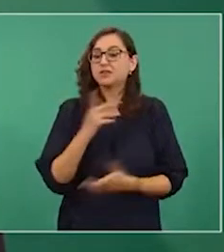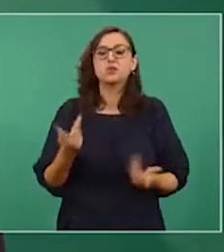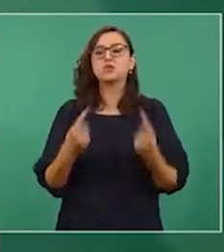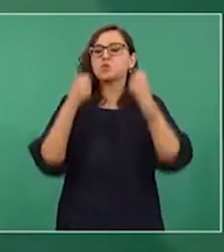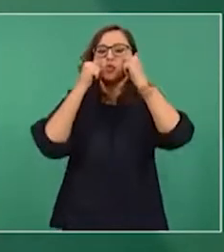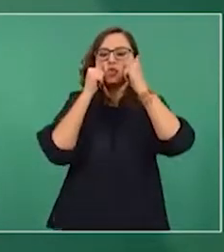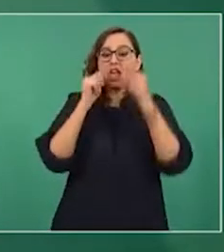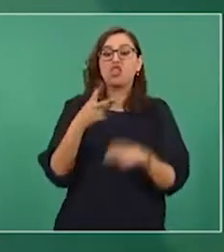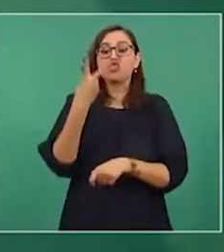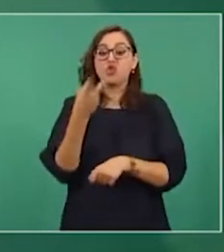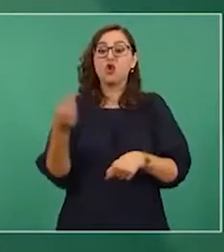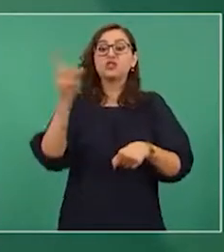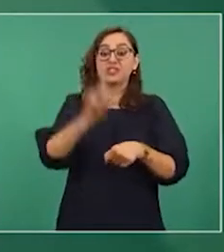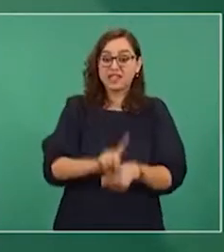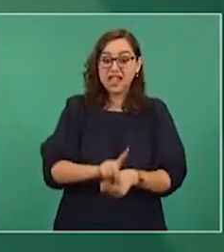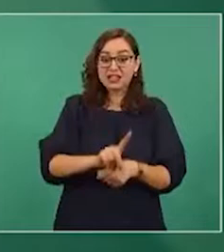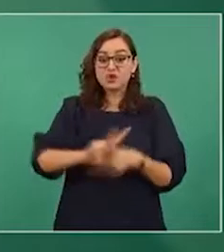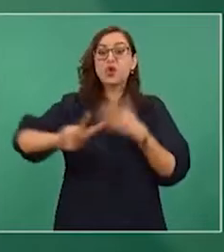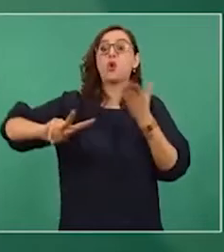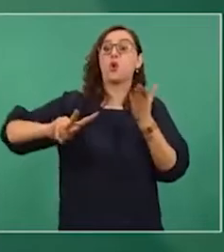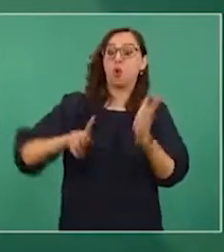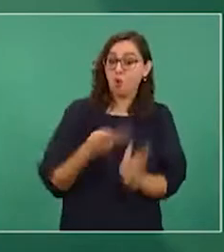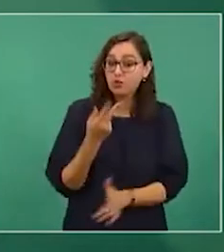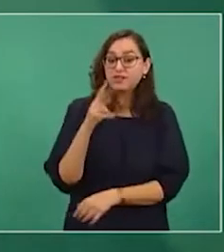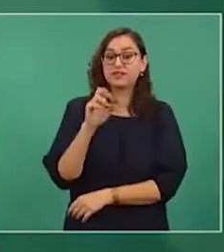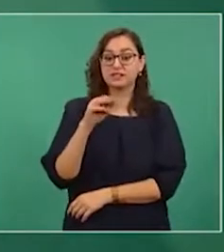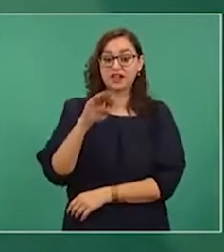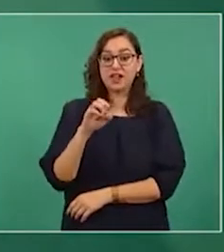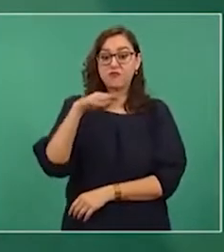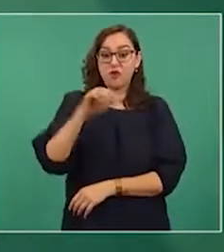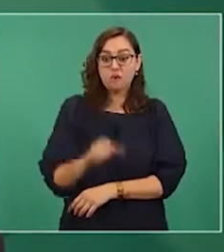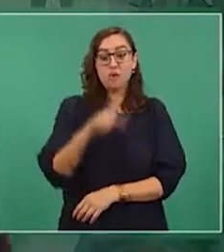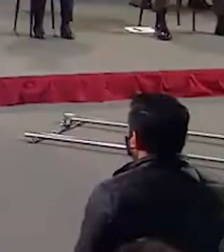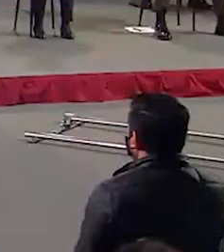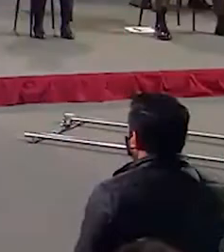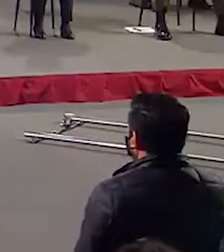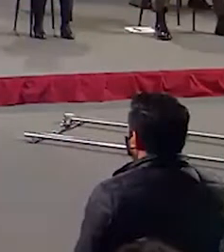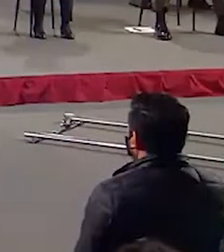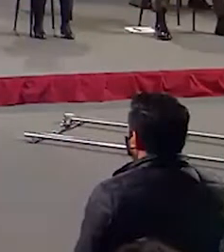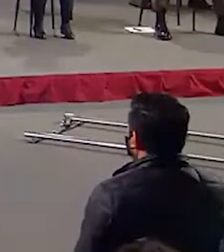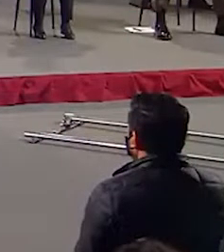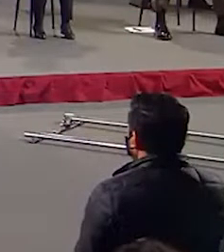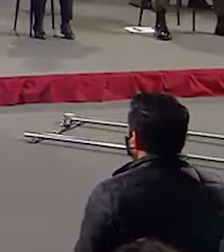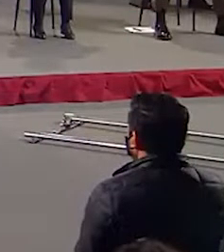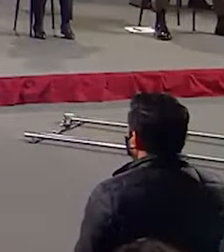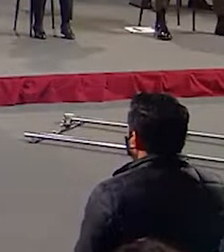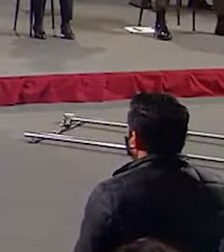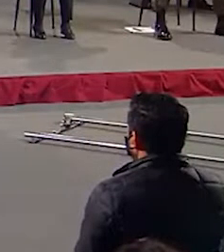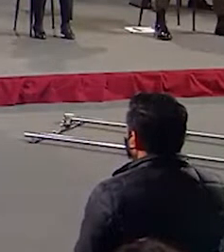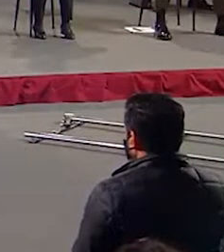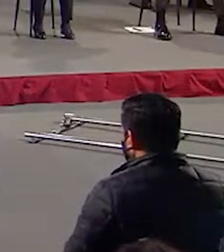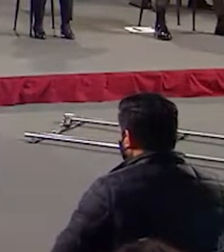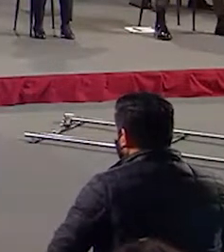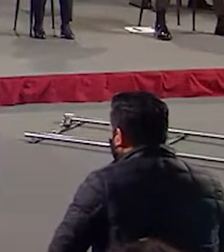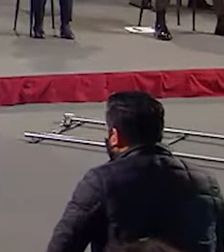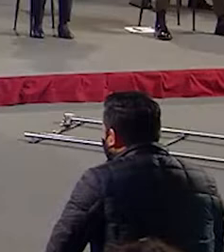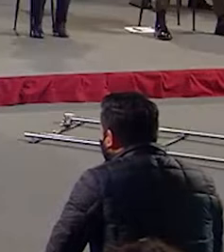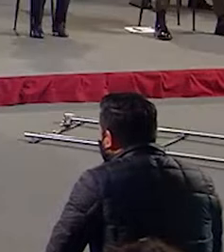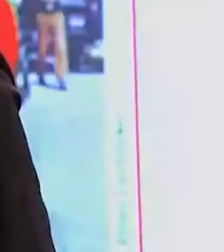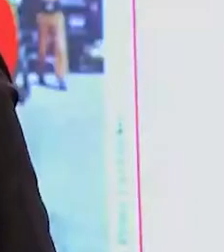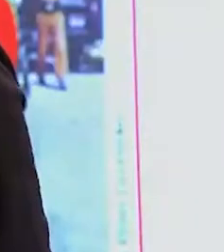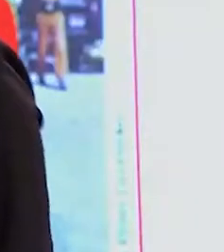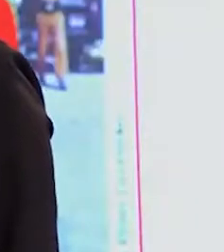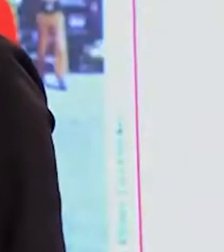después, Reforma publica en su edición impresa una foto cuyo pie se afirma que los trabajadores fueron